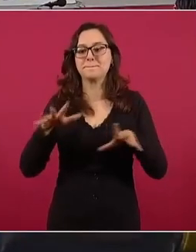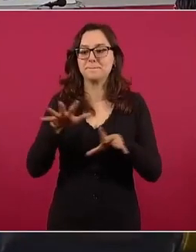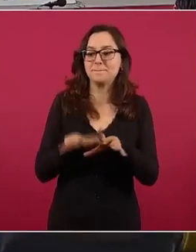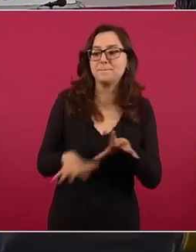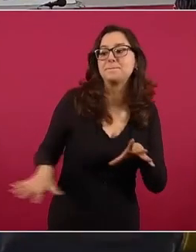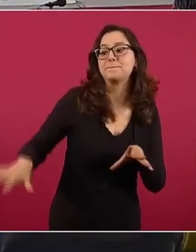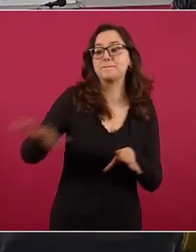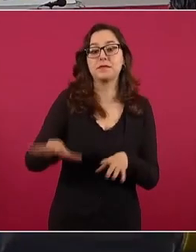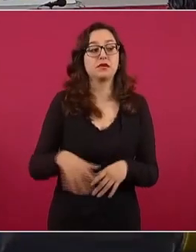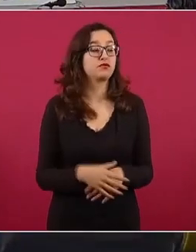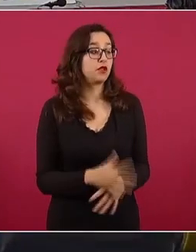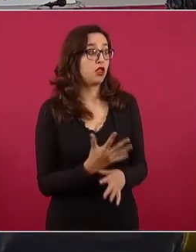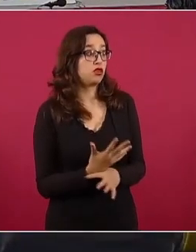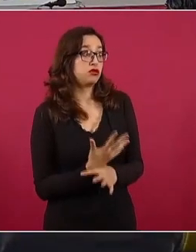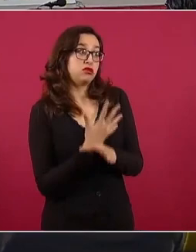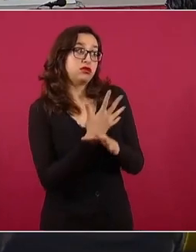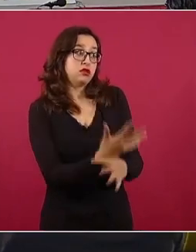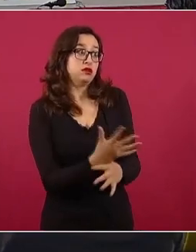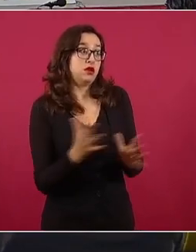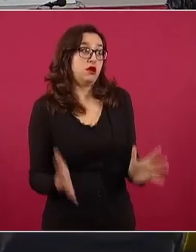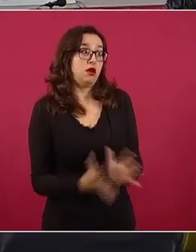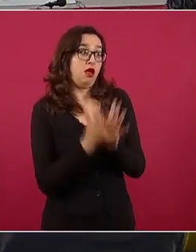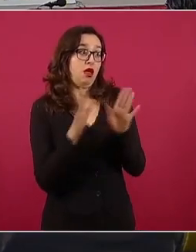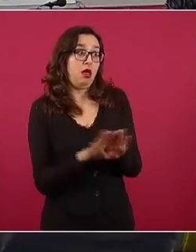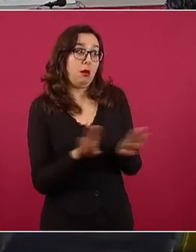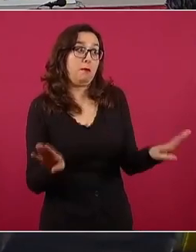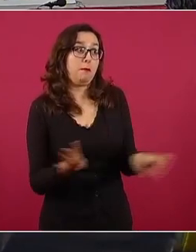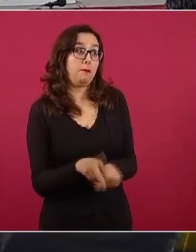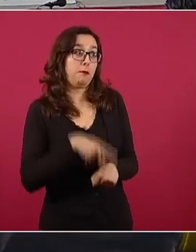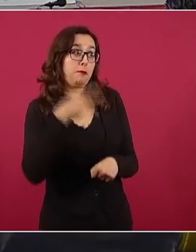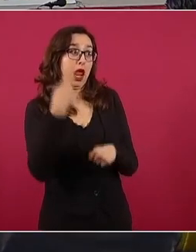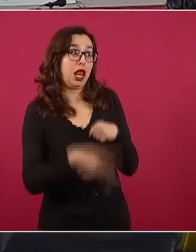riesgos. No, al contrario,